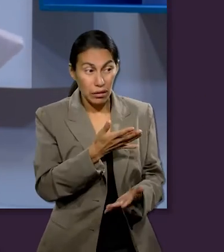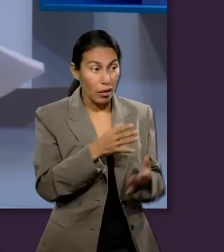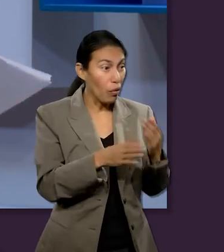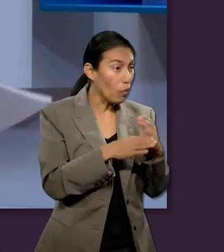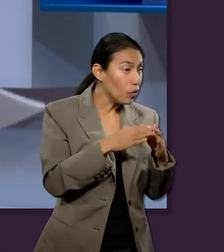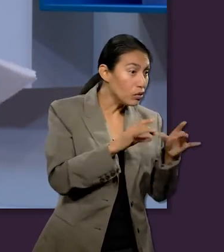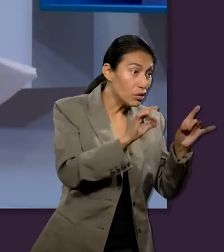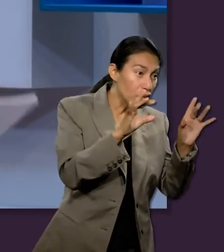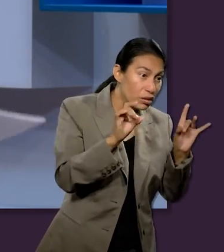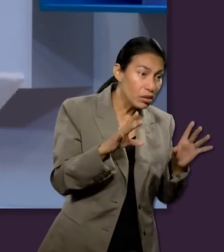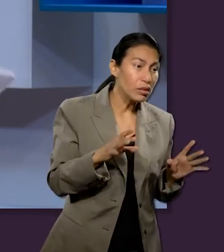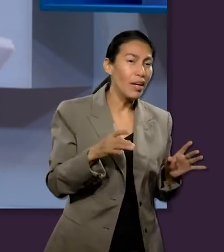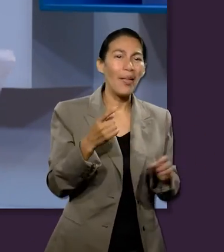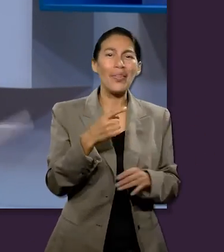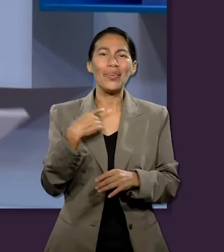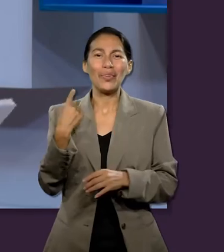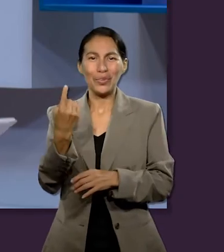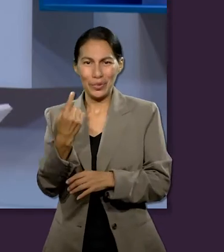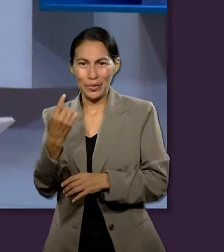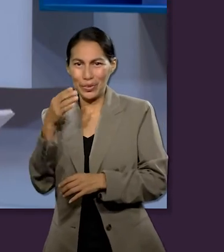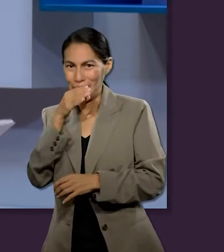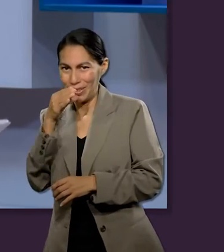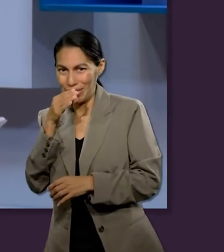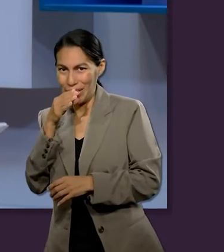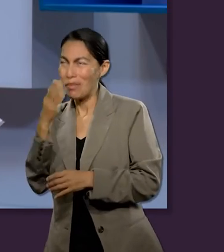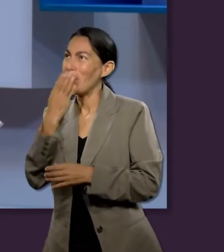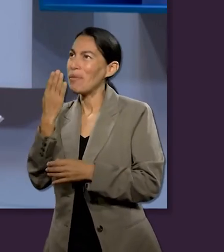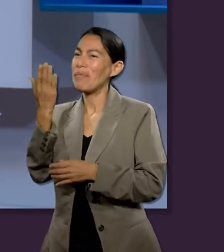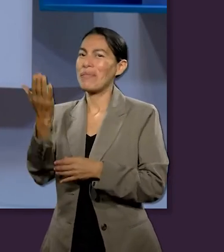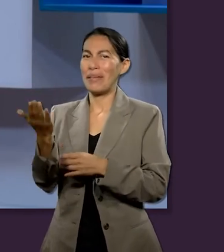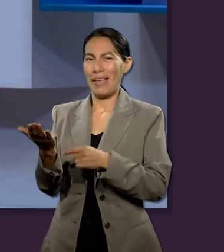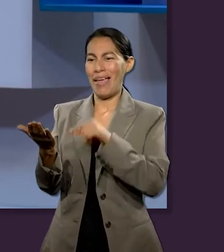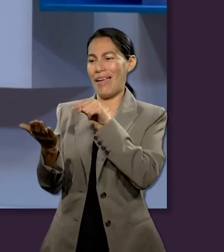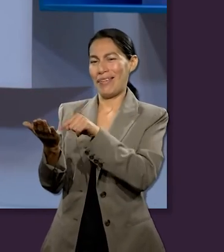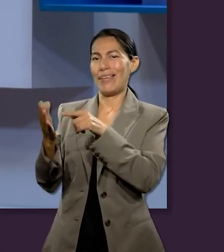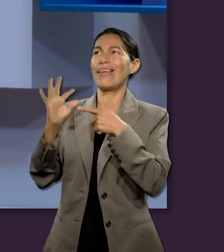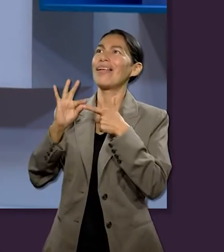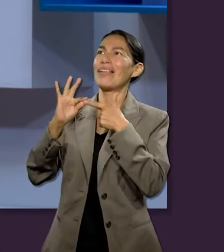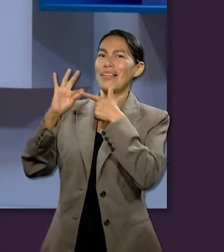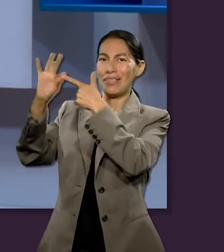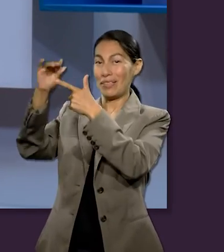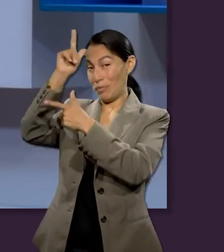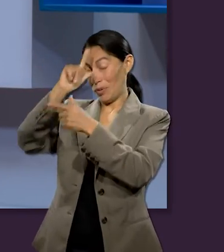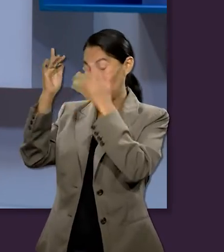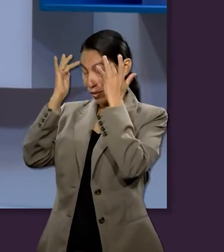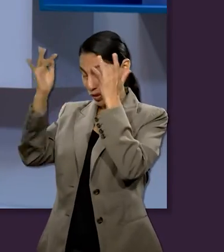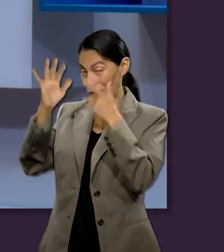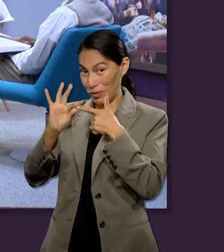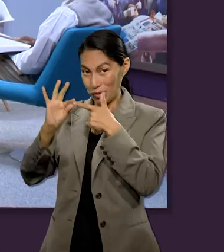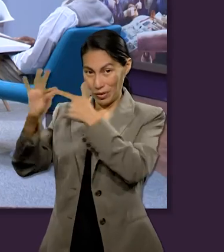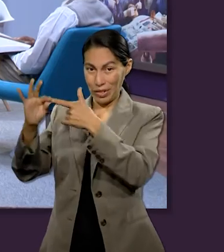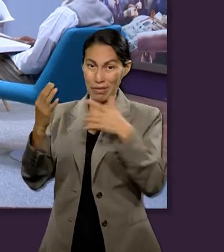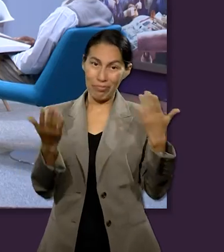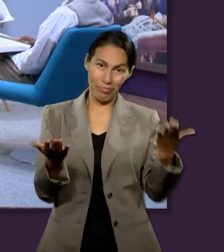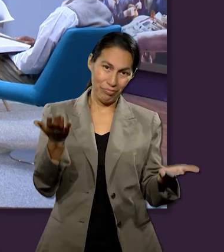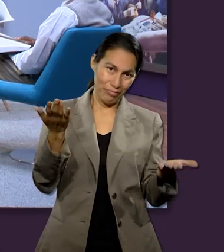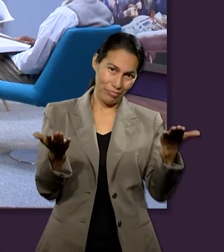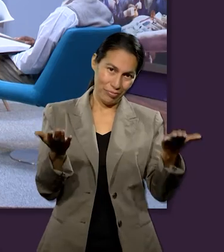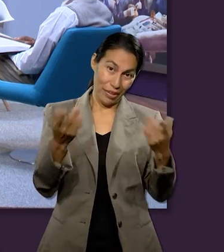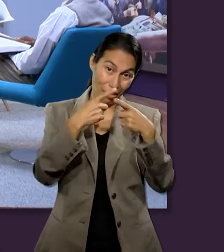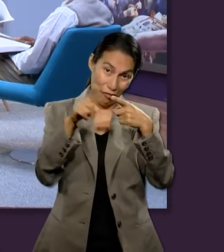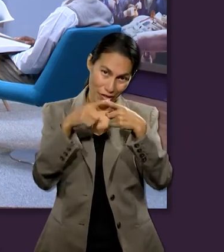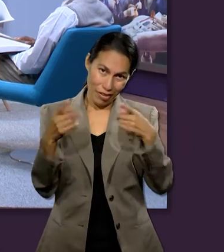que perciben por medio de los sentidos, nosotros la encontramos en la palabra de Dios, pero